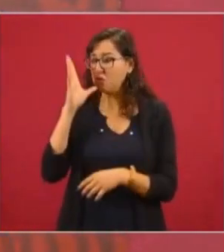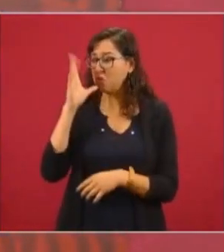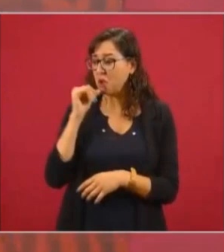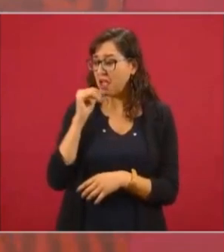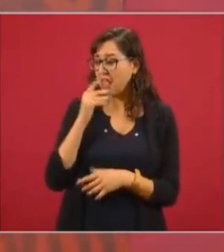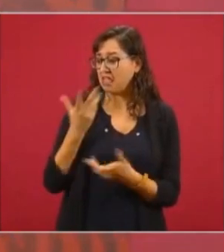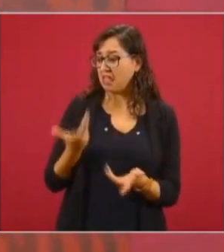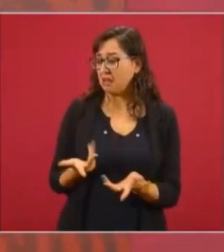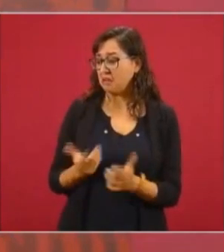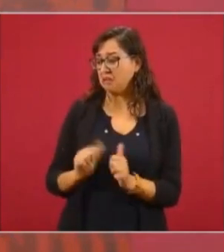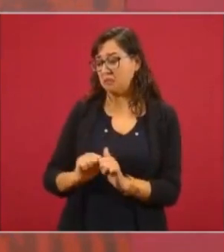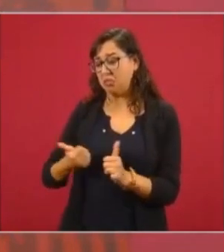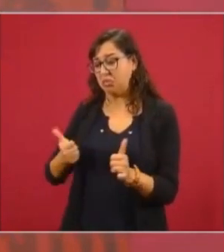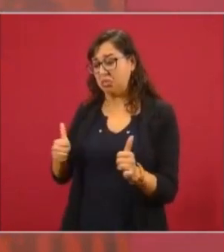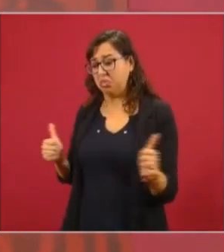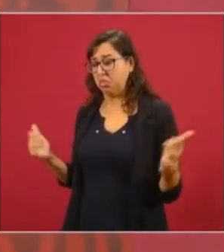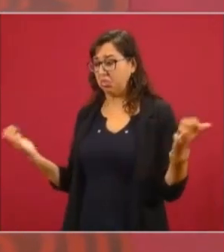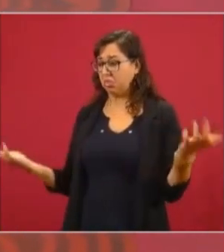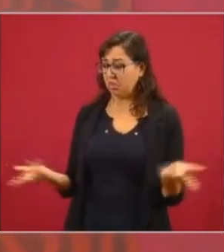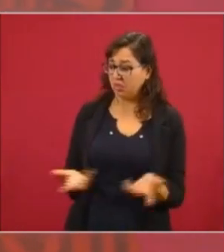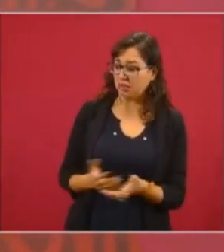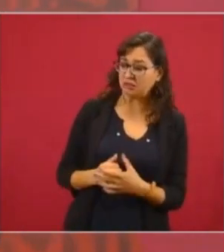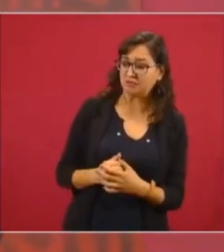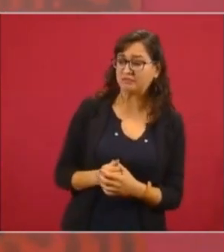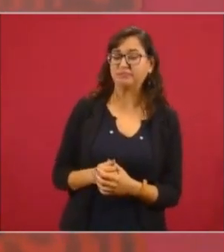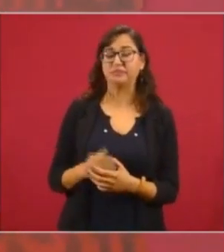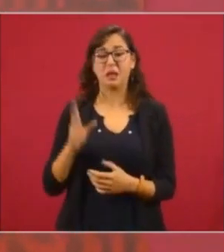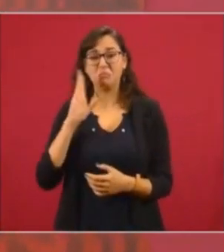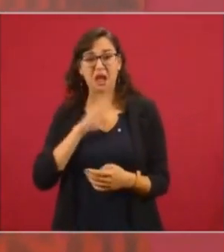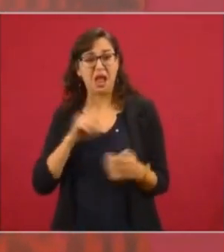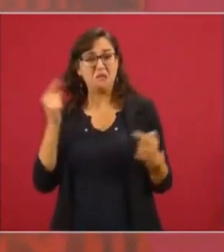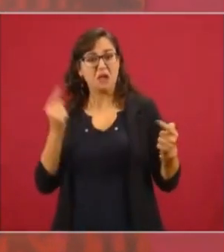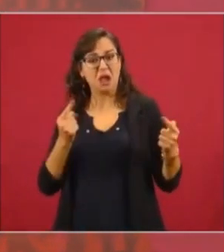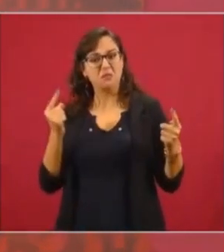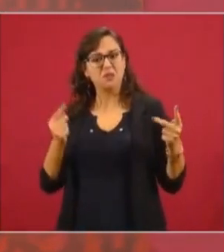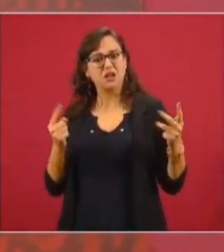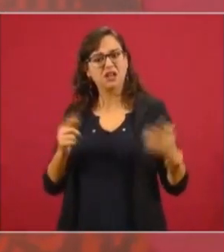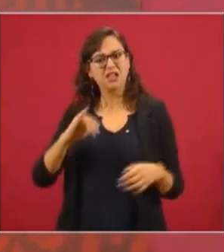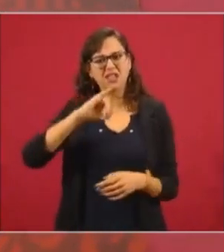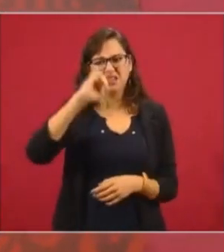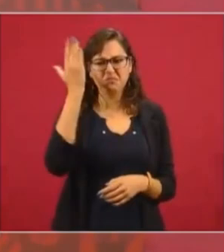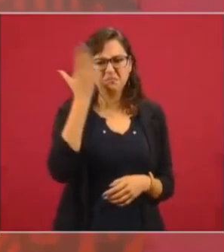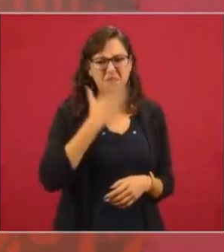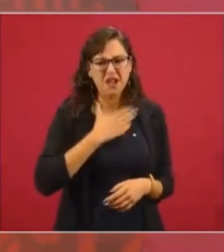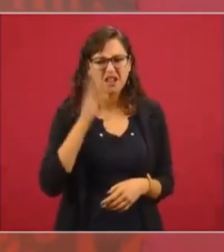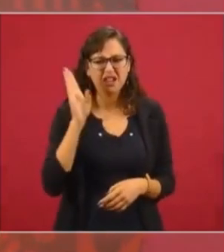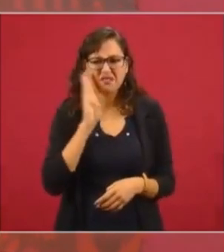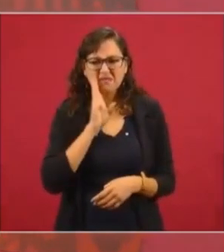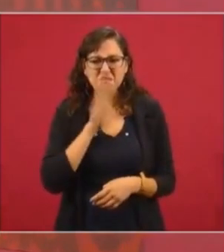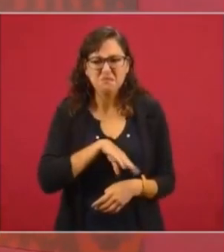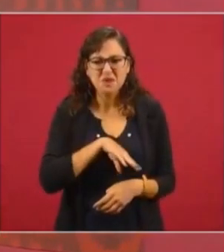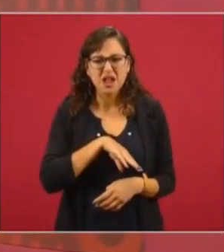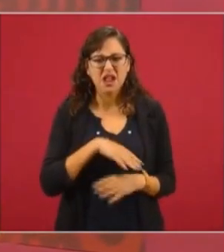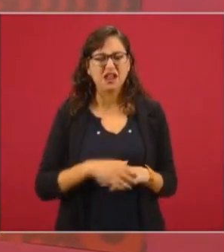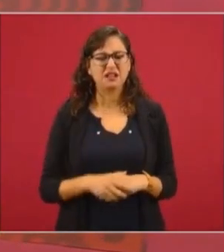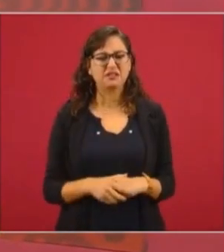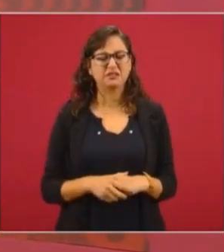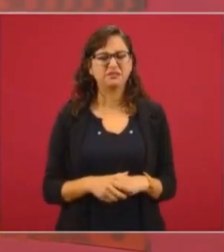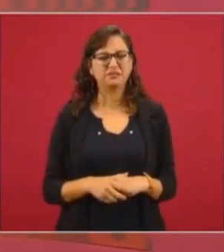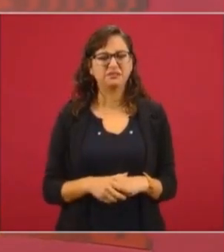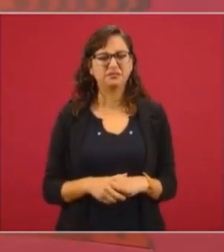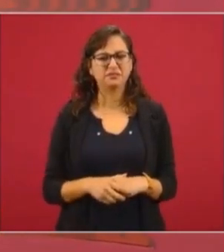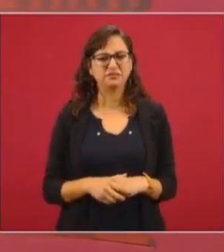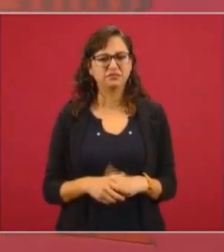salvaje. Todo eso que en todo proceso colonial